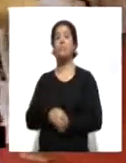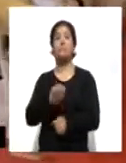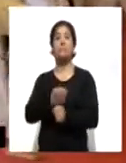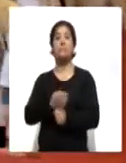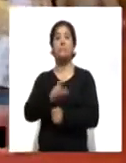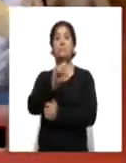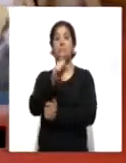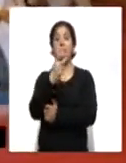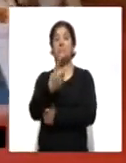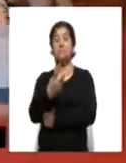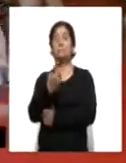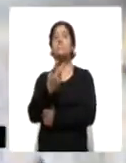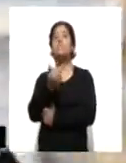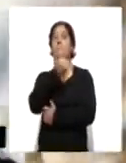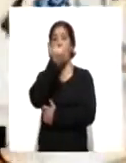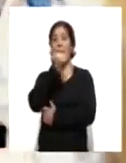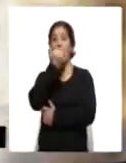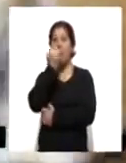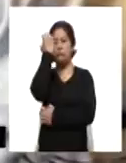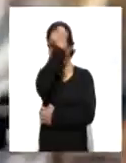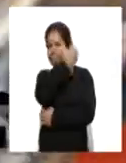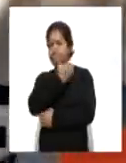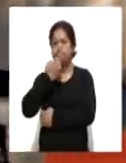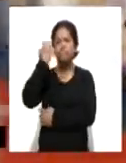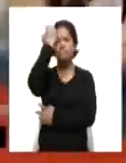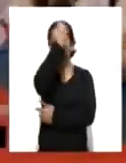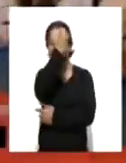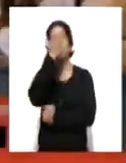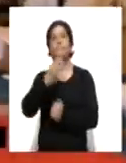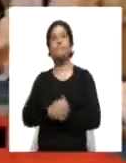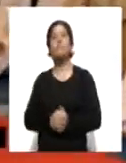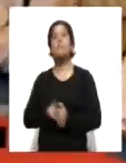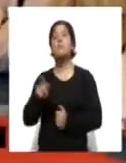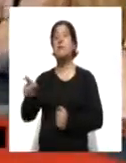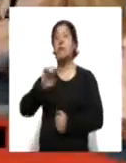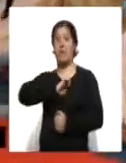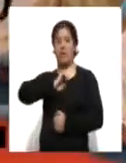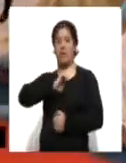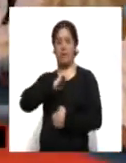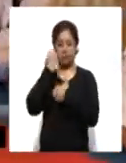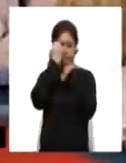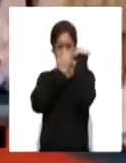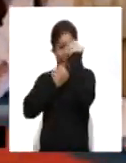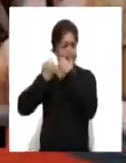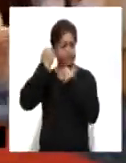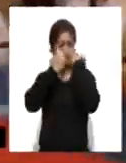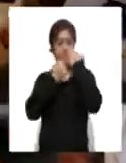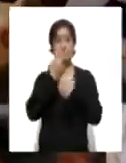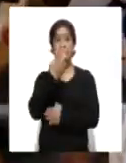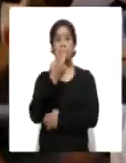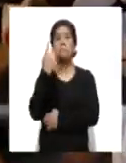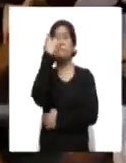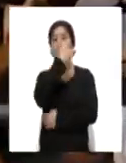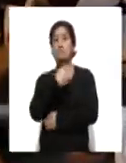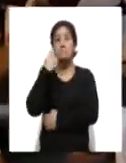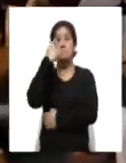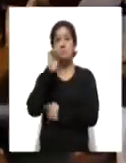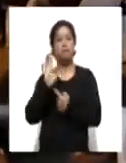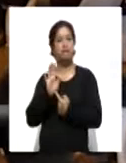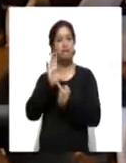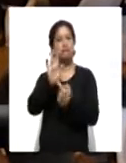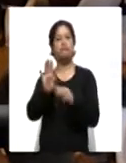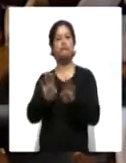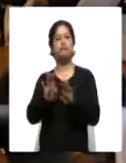alumnos fueron los evaluados. Ante entrenadores, los alumnos evaluados por espacio de tres horas mostraron sus